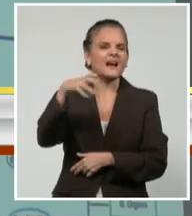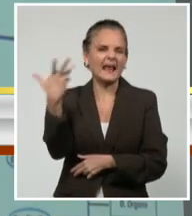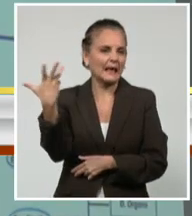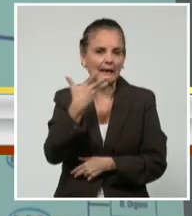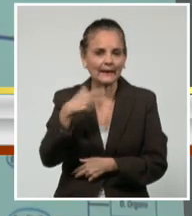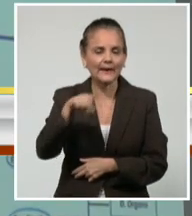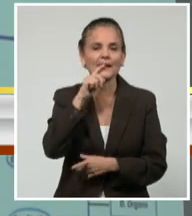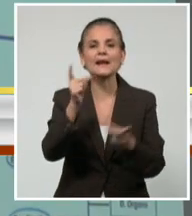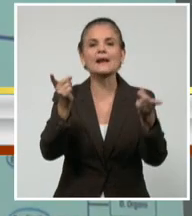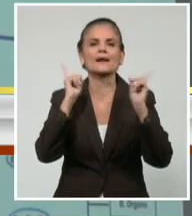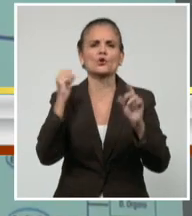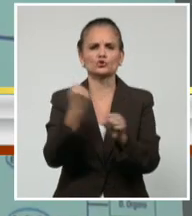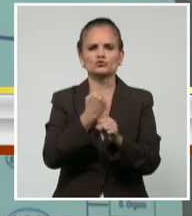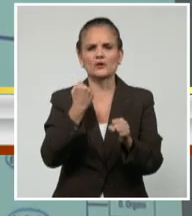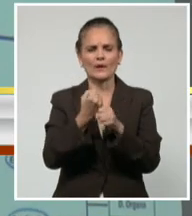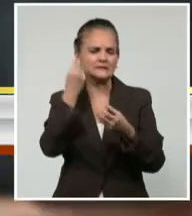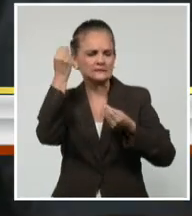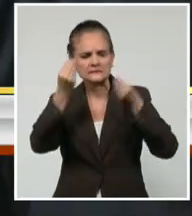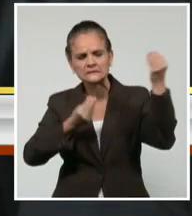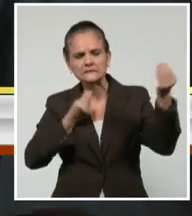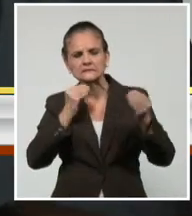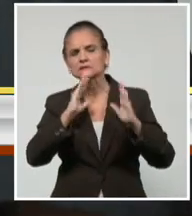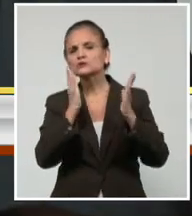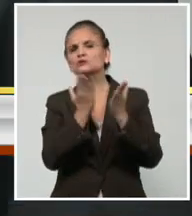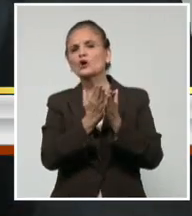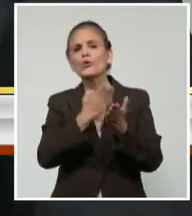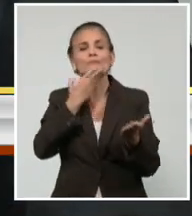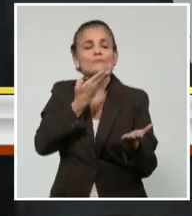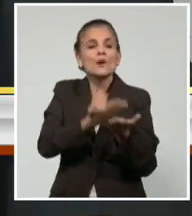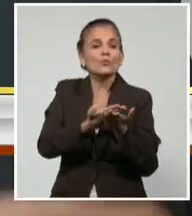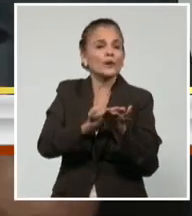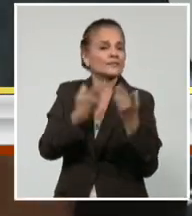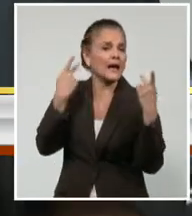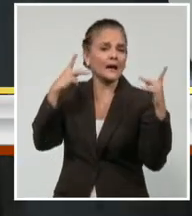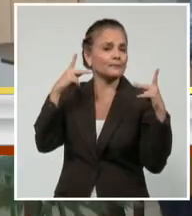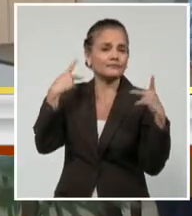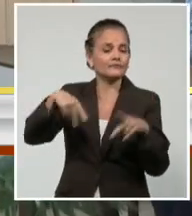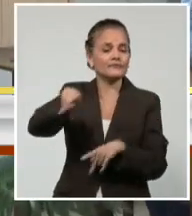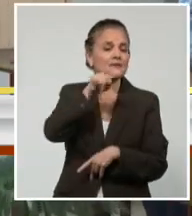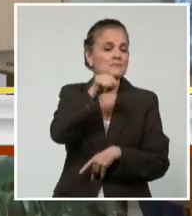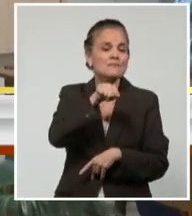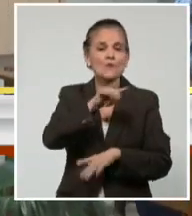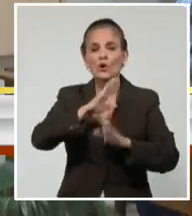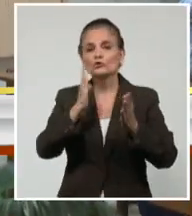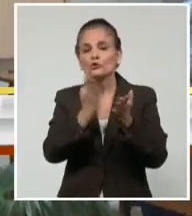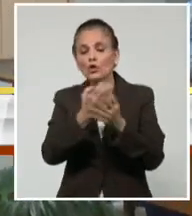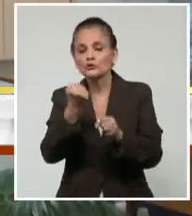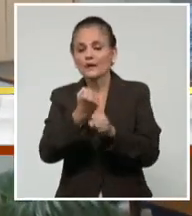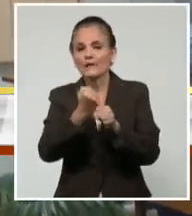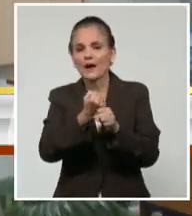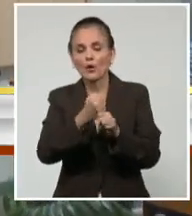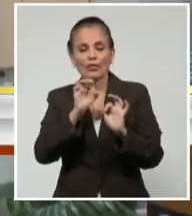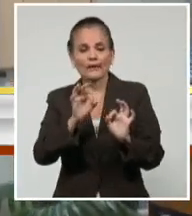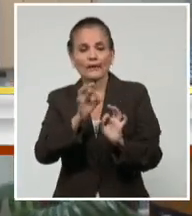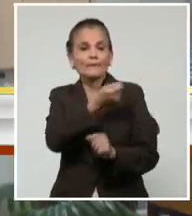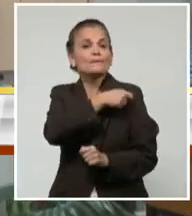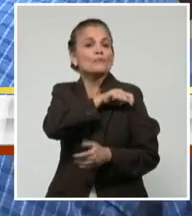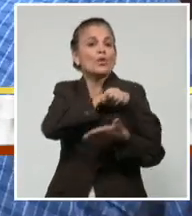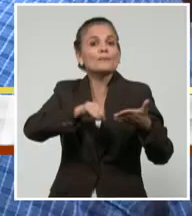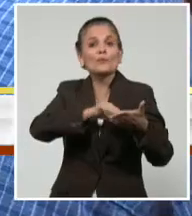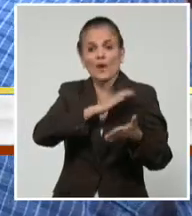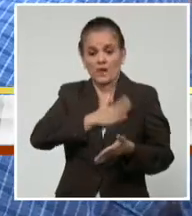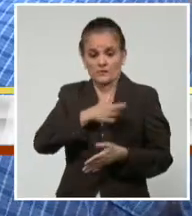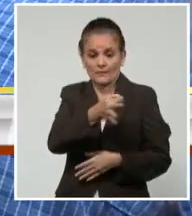para evaluar la propuesta del perfeccionamiento de las administraciones provinciales y municipales del Poder Popular. Cumpliendo el